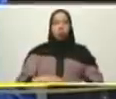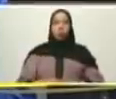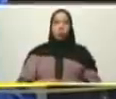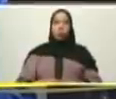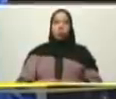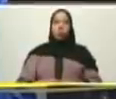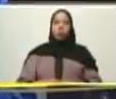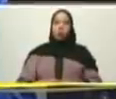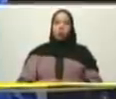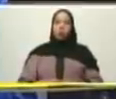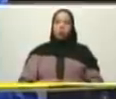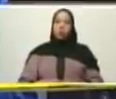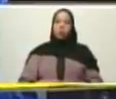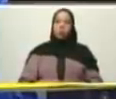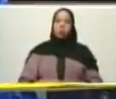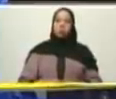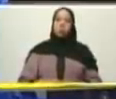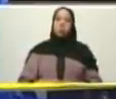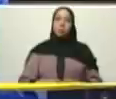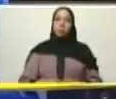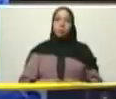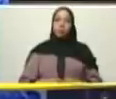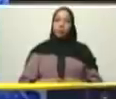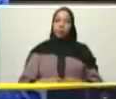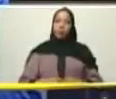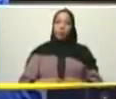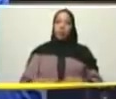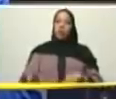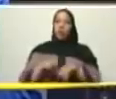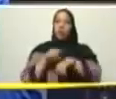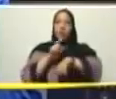precisando así como un relojero